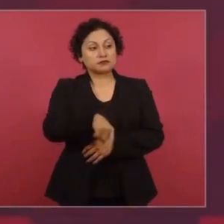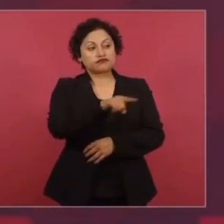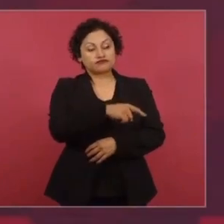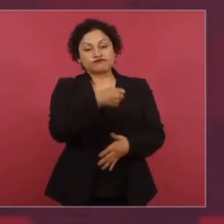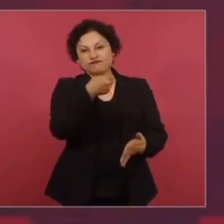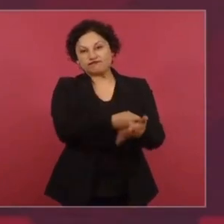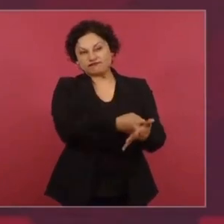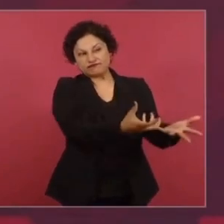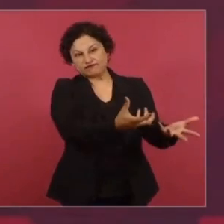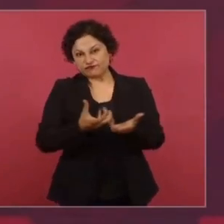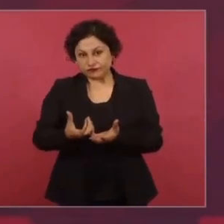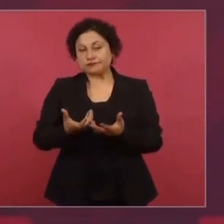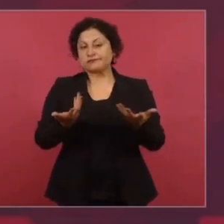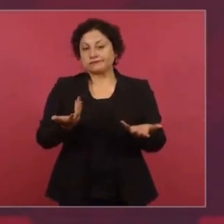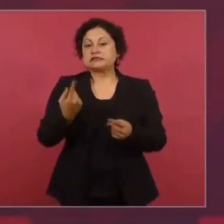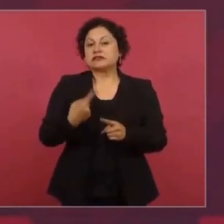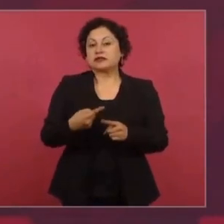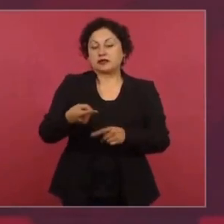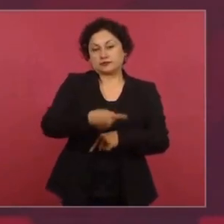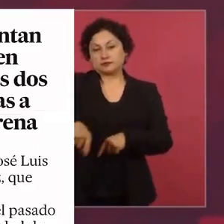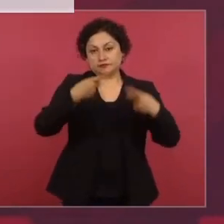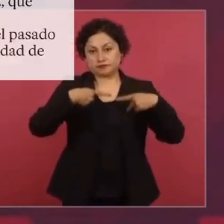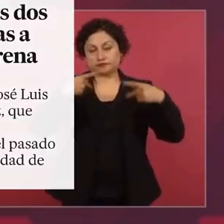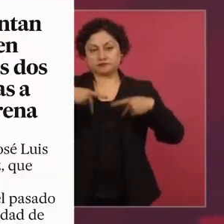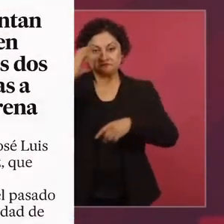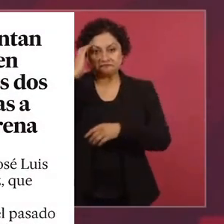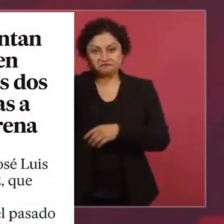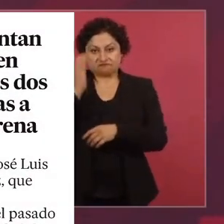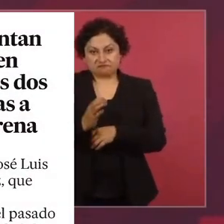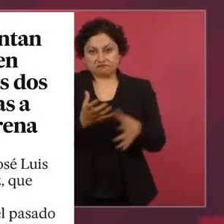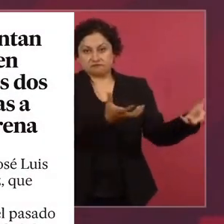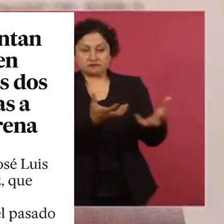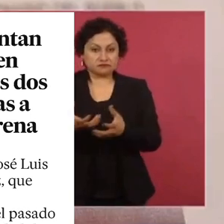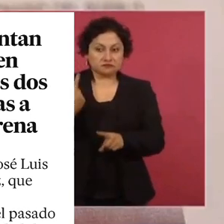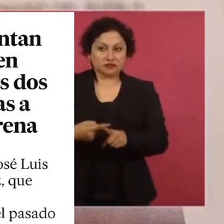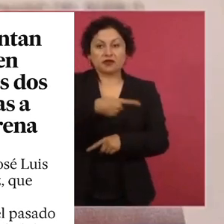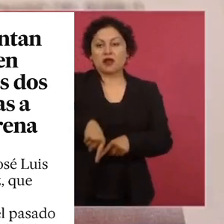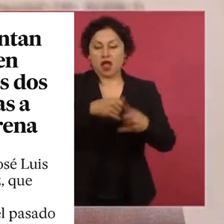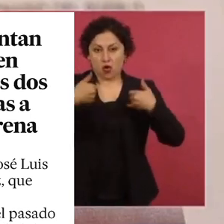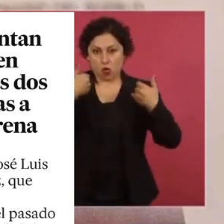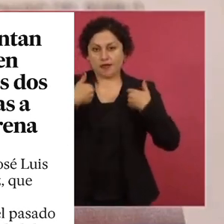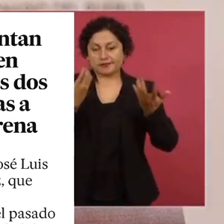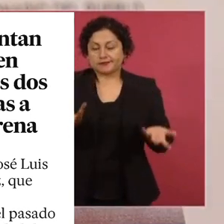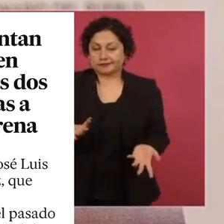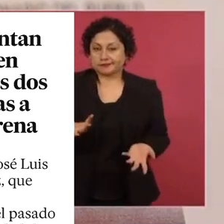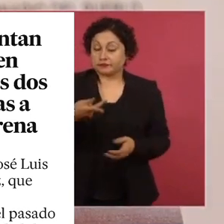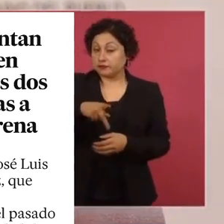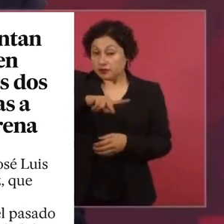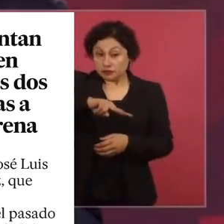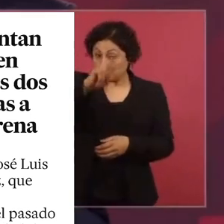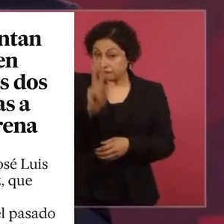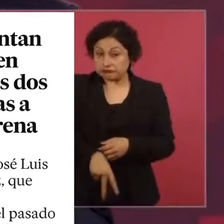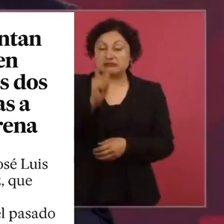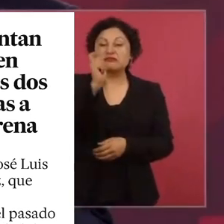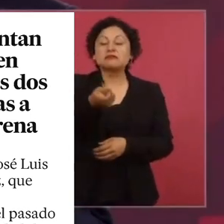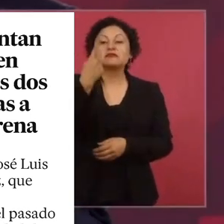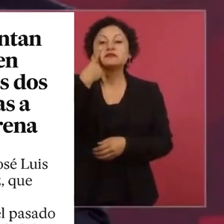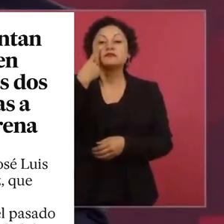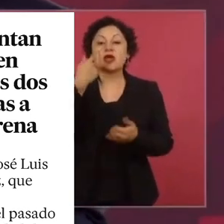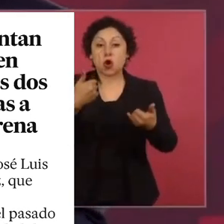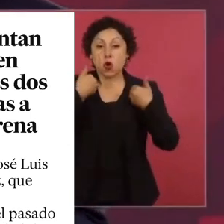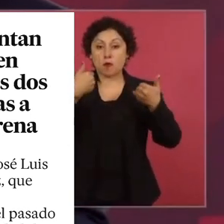por parte de la delincuencia de jóvenes. Lo cierto es que muchos jóvenes están